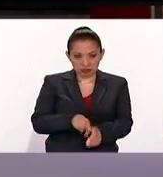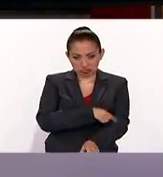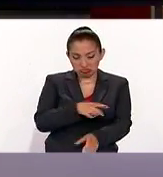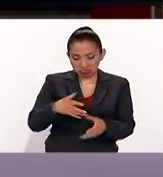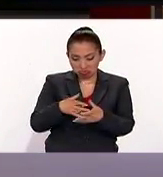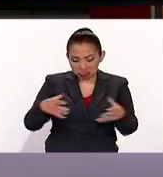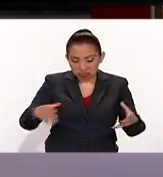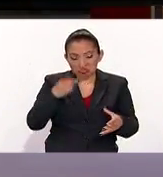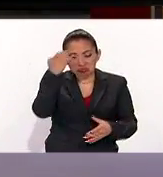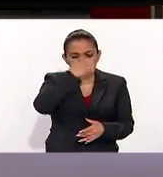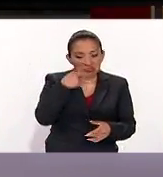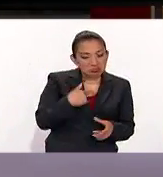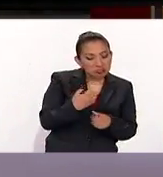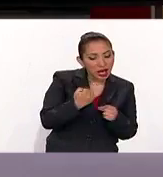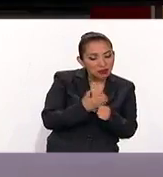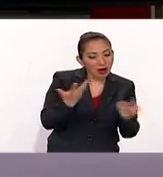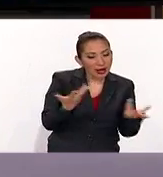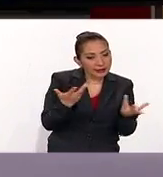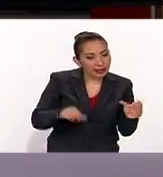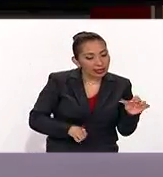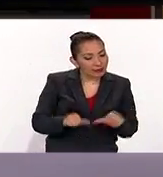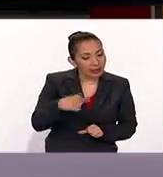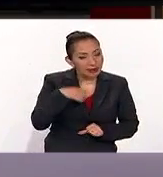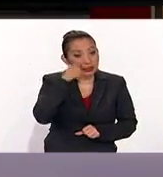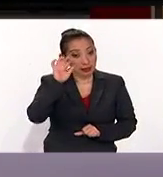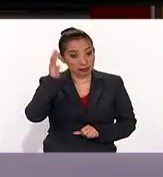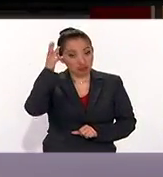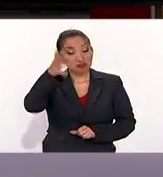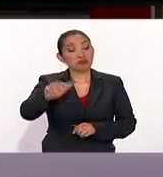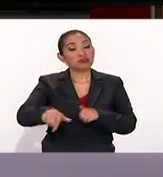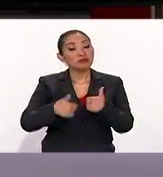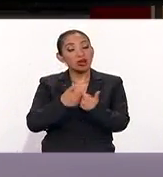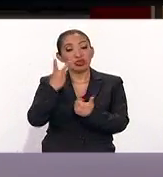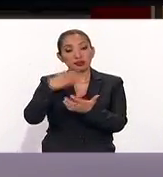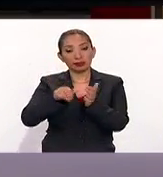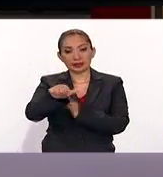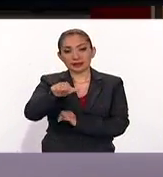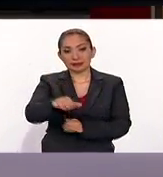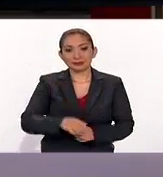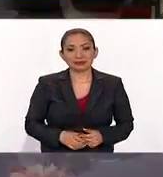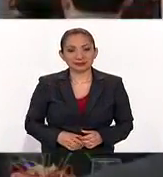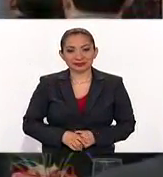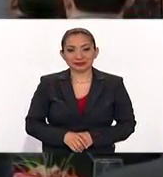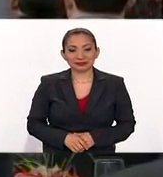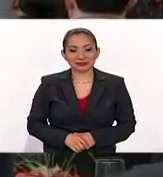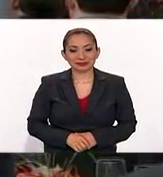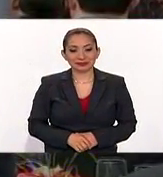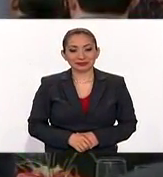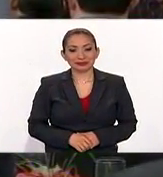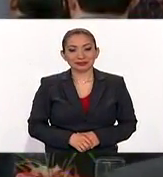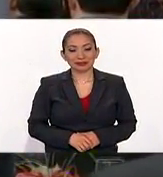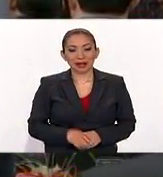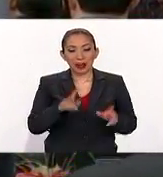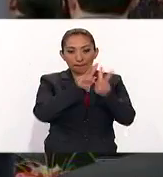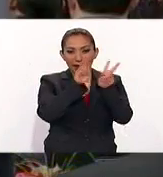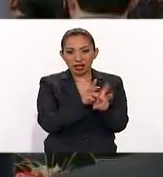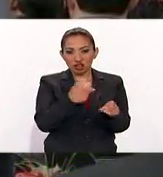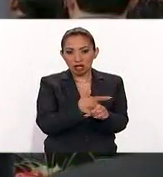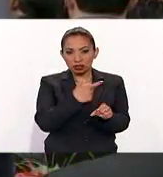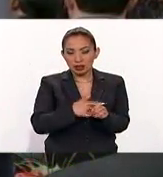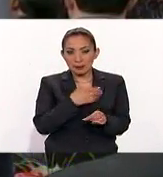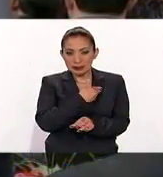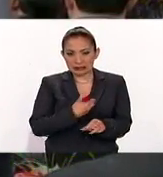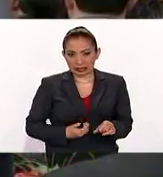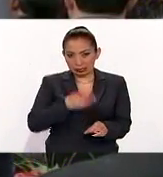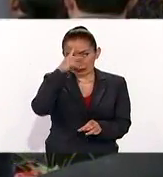balance de este año y también habló de los retos para el 2016. En Palacio Nacional, el presidente